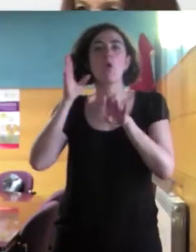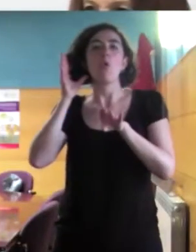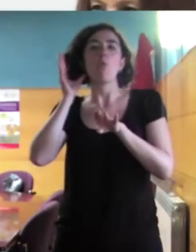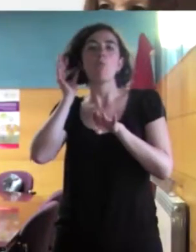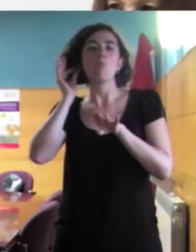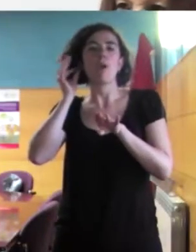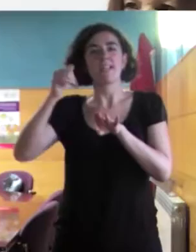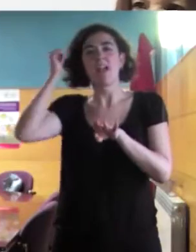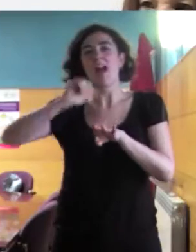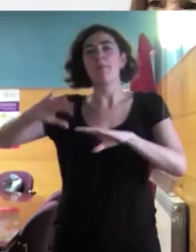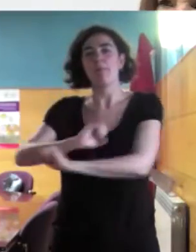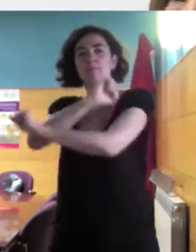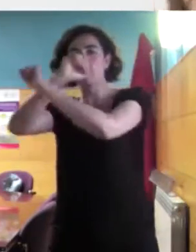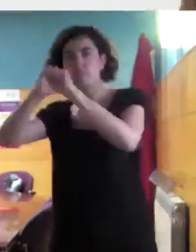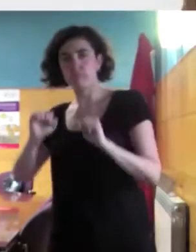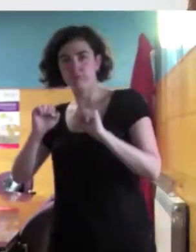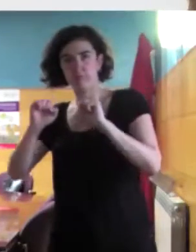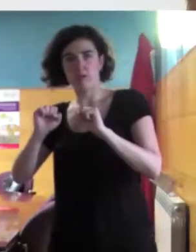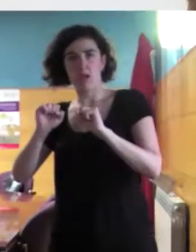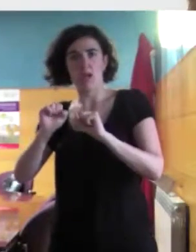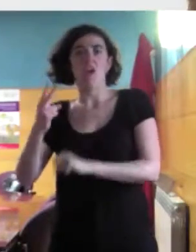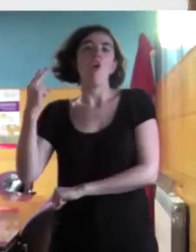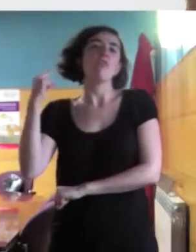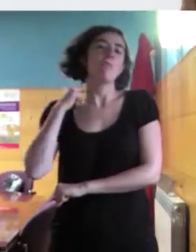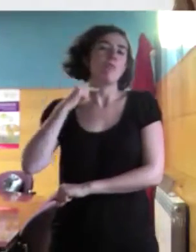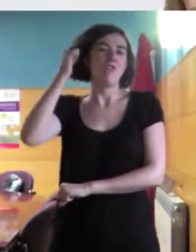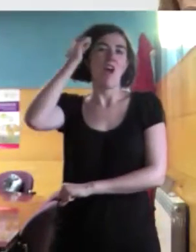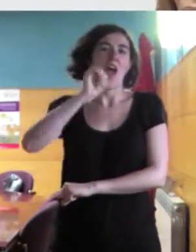de Álava, una iniciativa de la Diputación Foral de Álava.